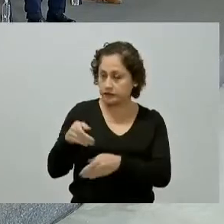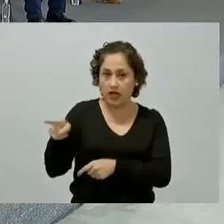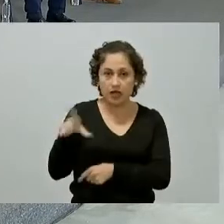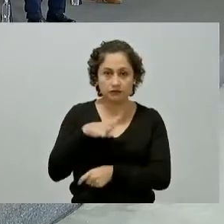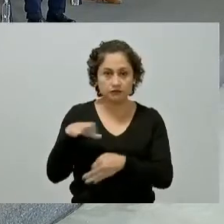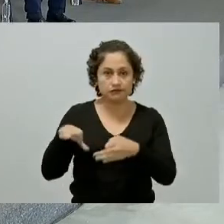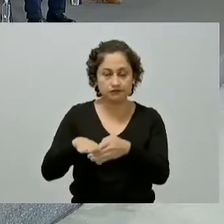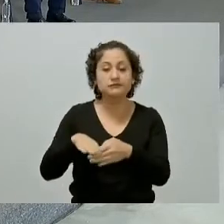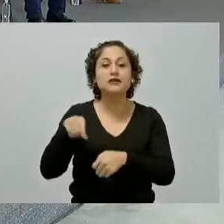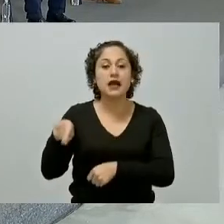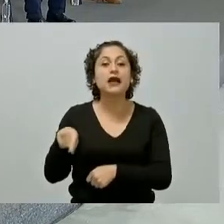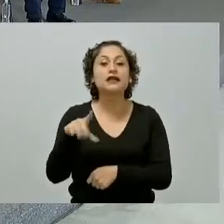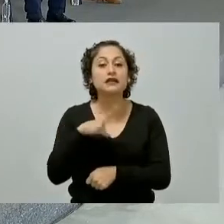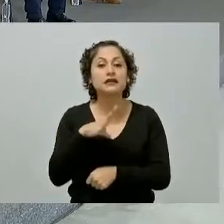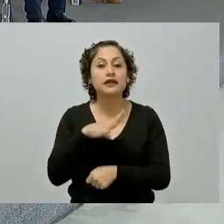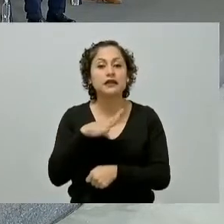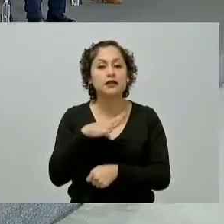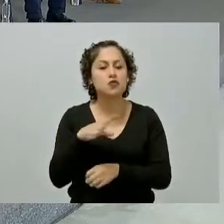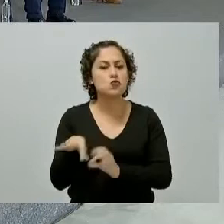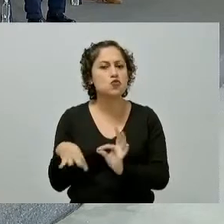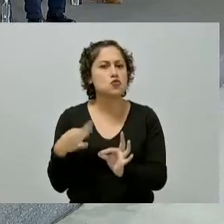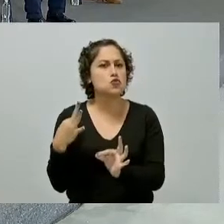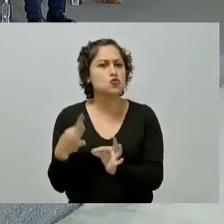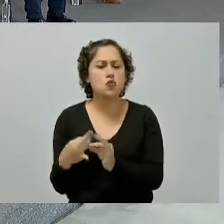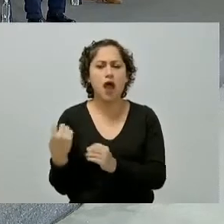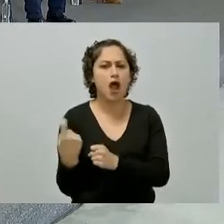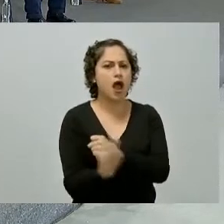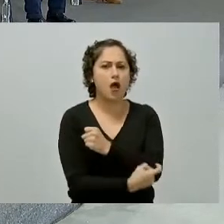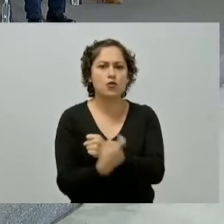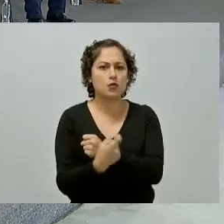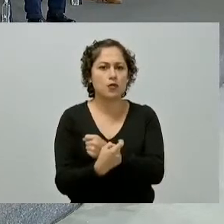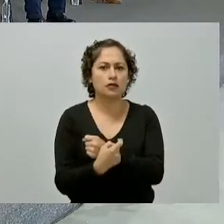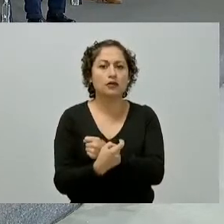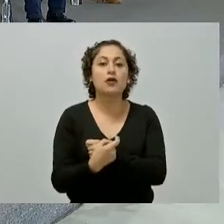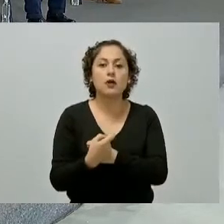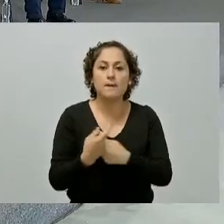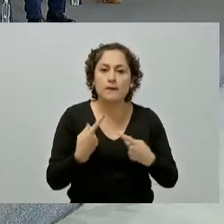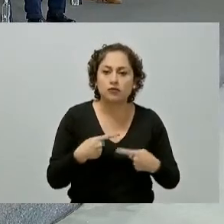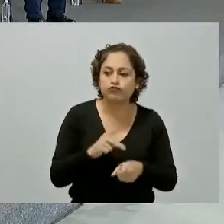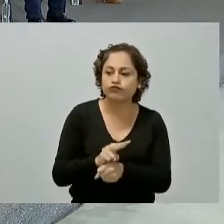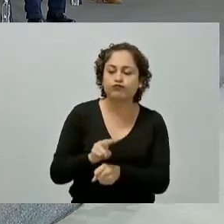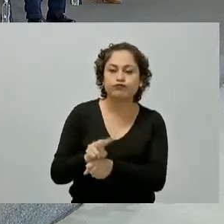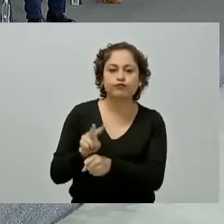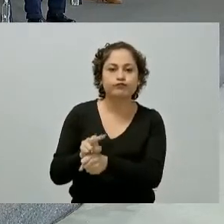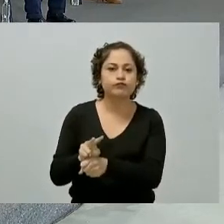podrá ahí tenerse una operación prácticamente automatizada y vigilada permanentemente